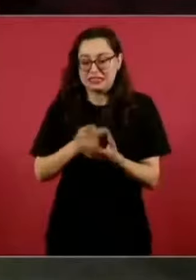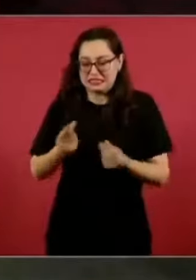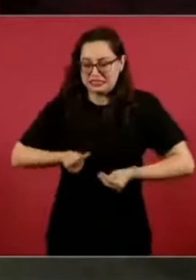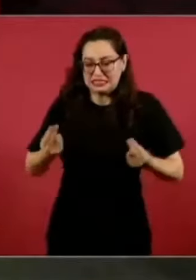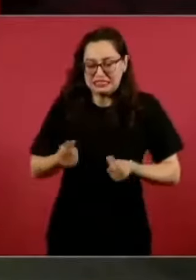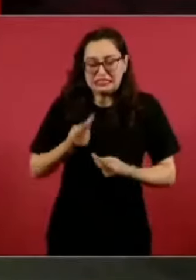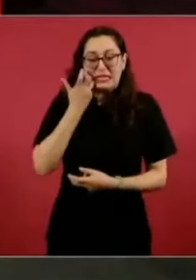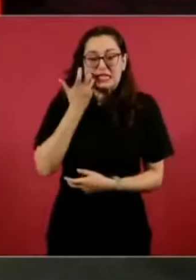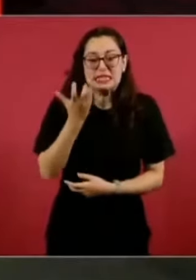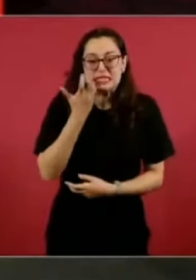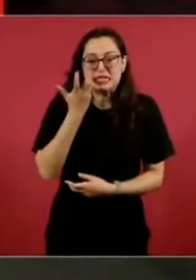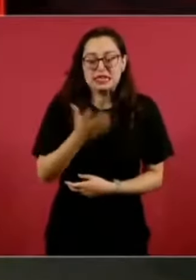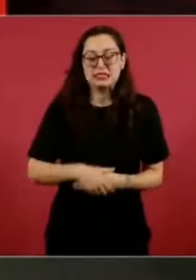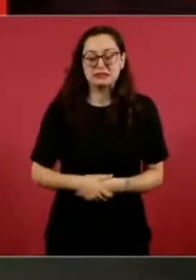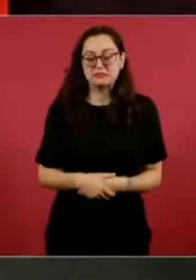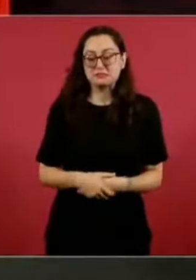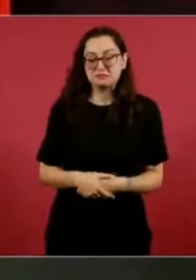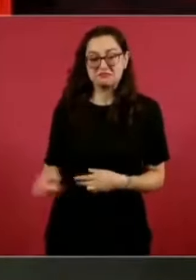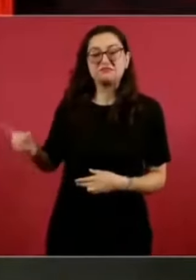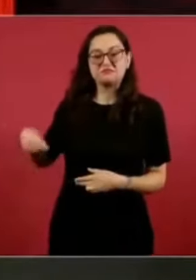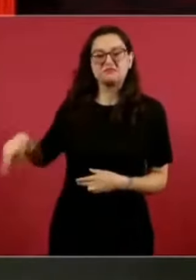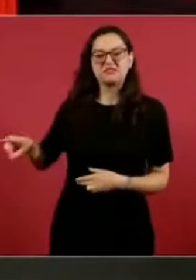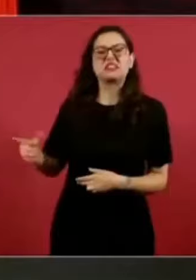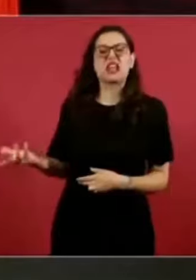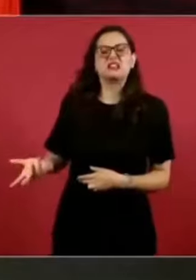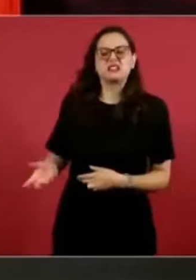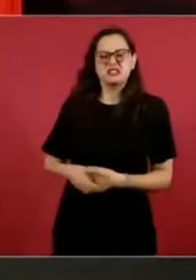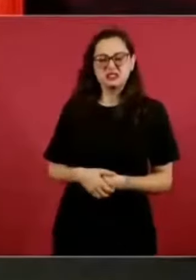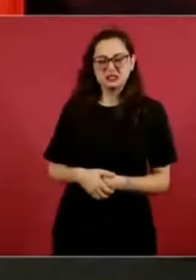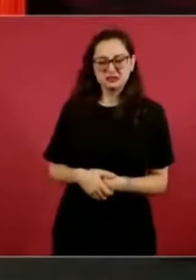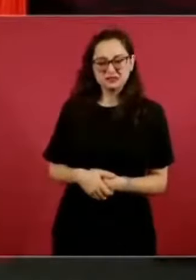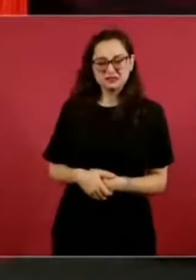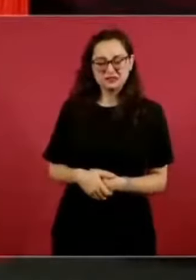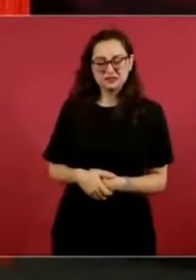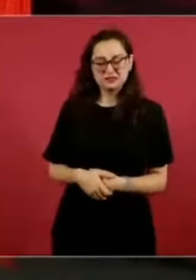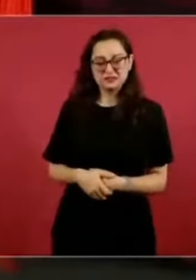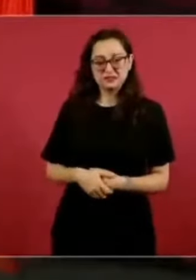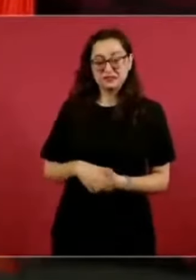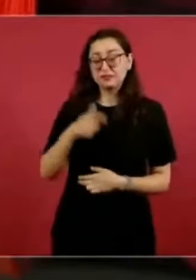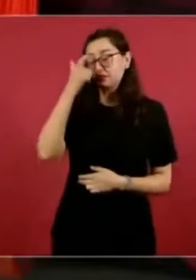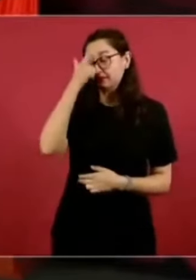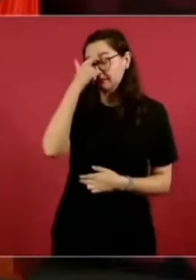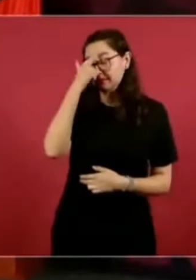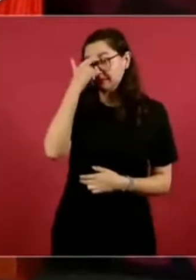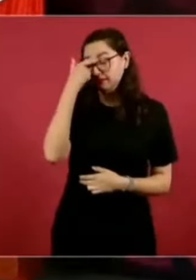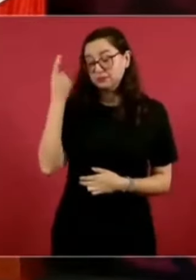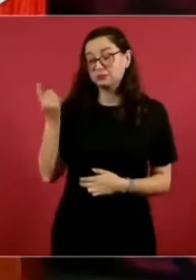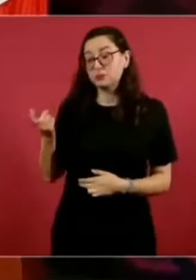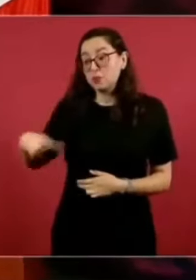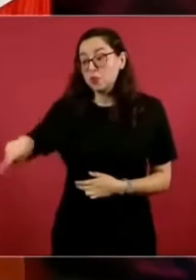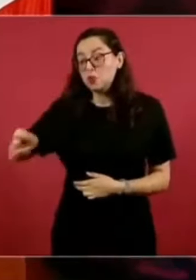tener una felicidad, un complemento